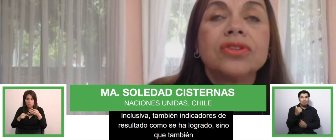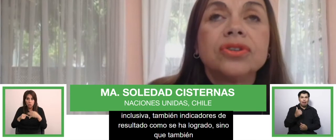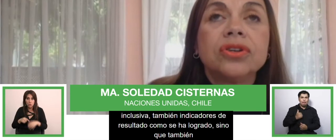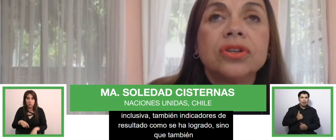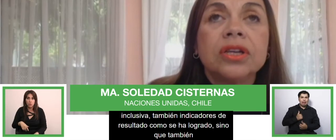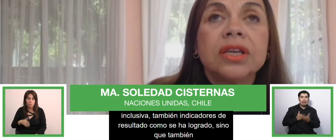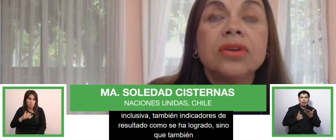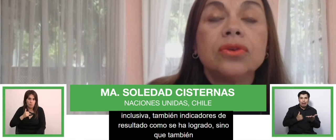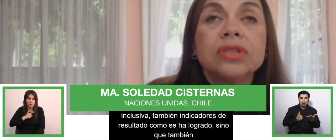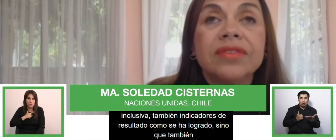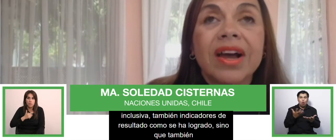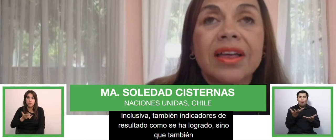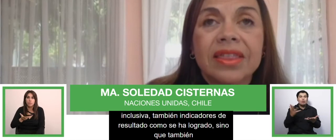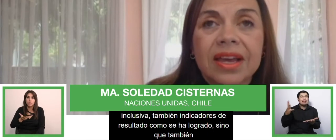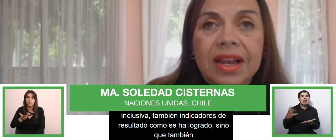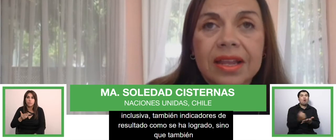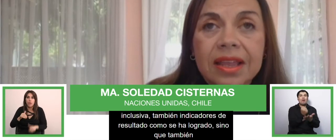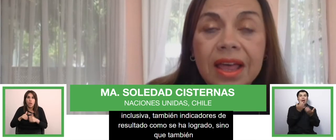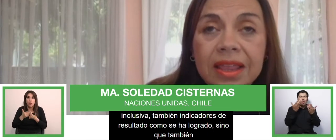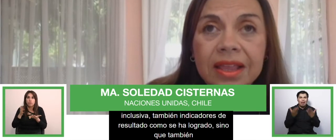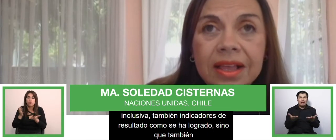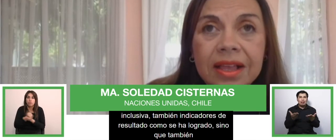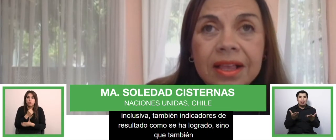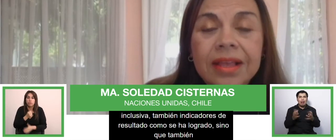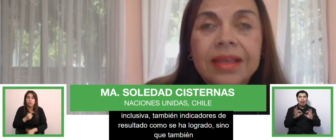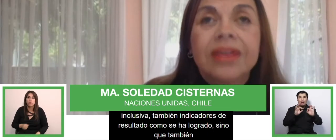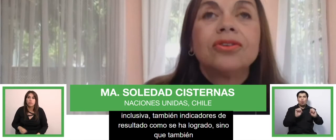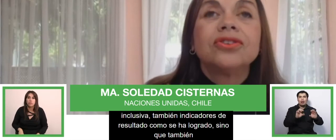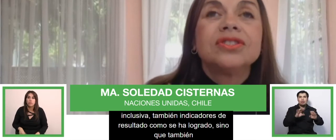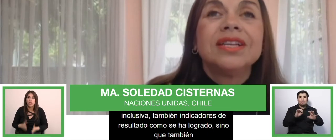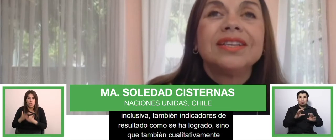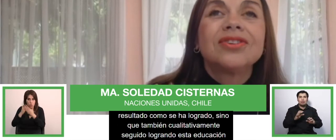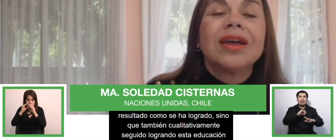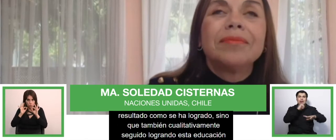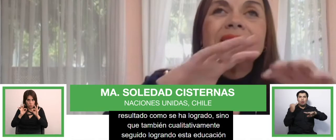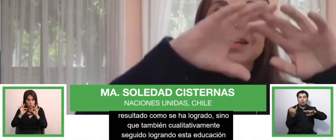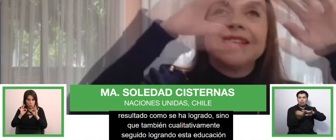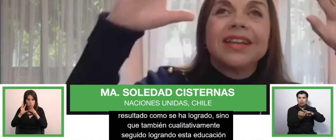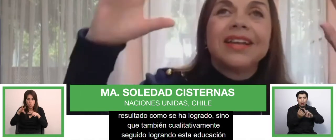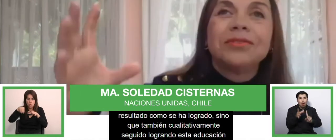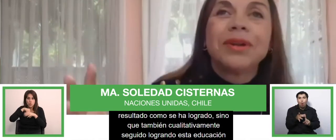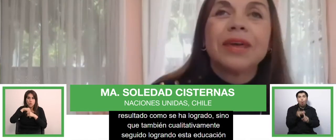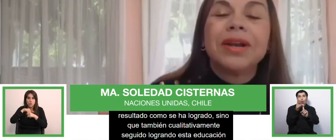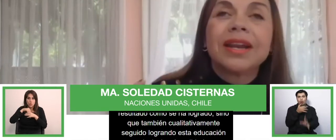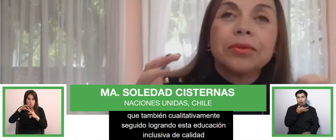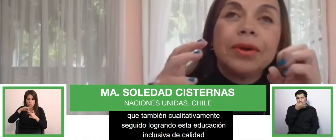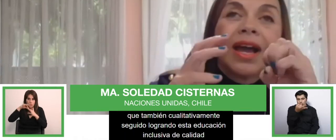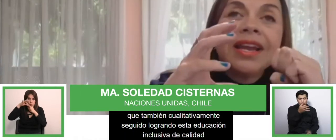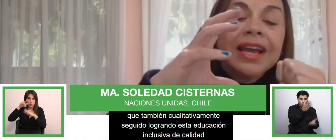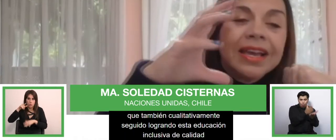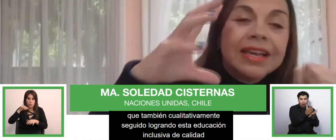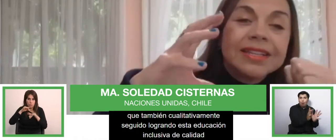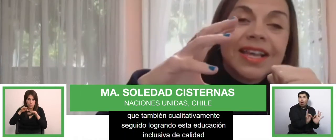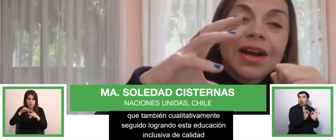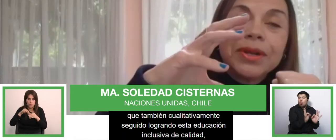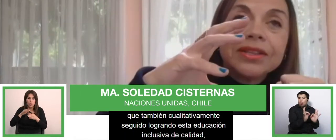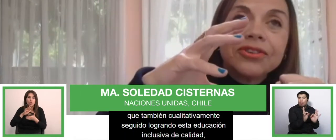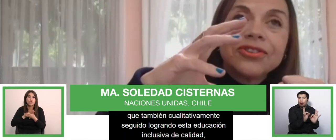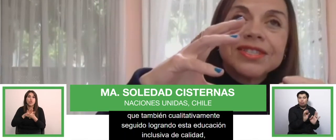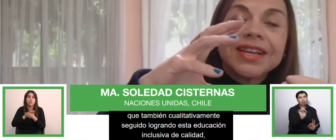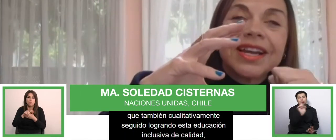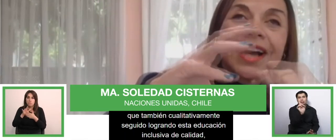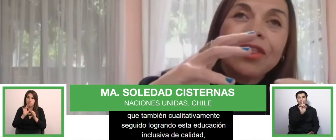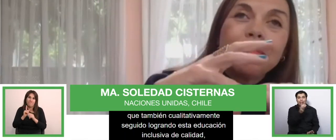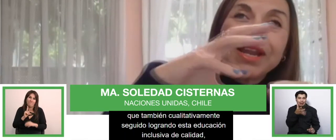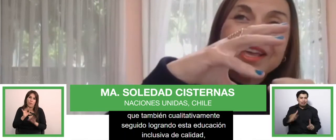educación inclusiva de calidad, que no consiste solamente en tener una escuela regular y que se haga un